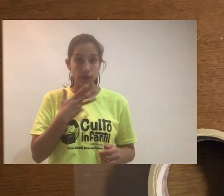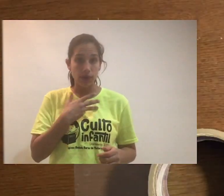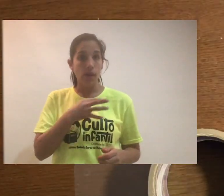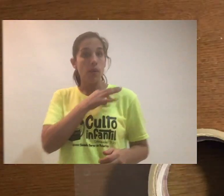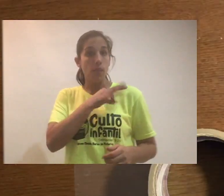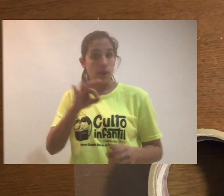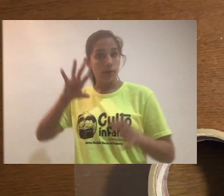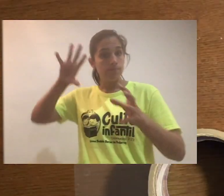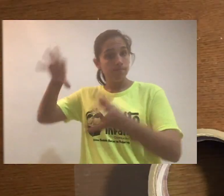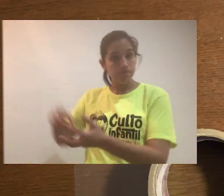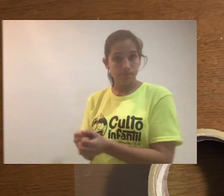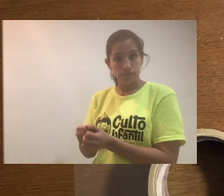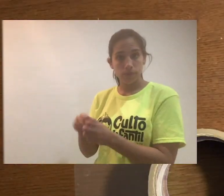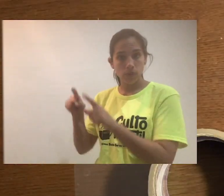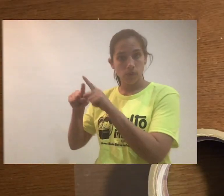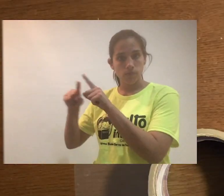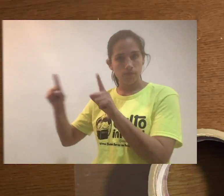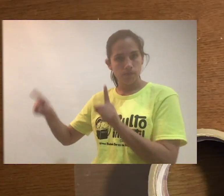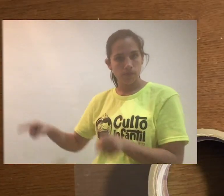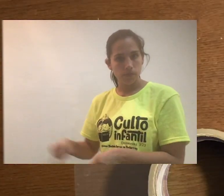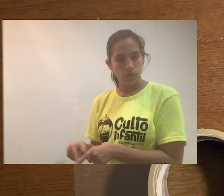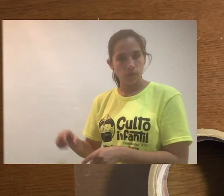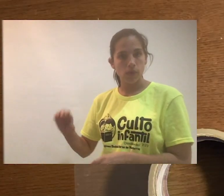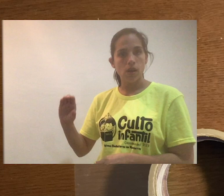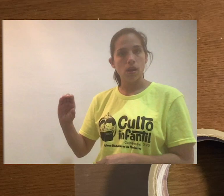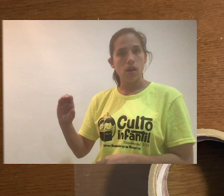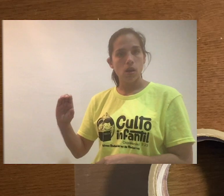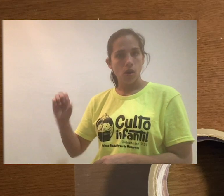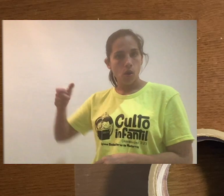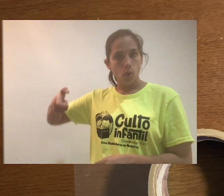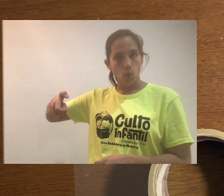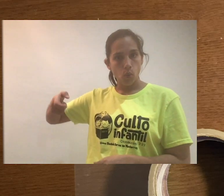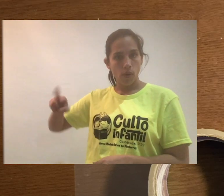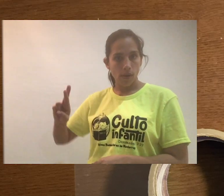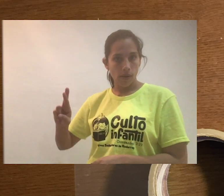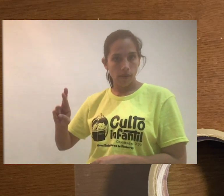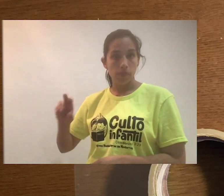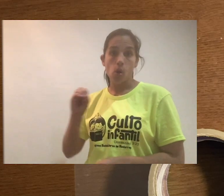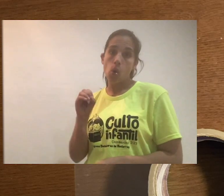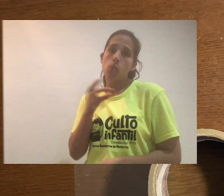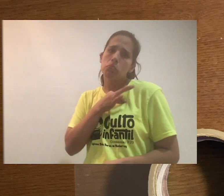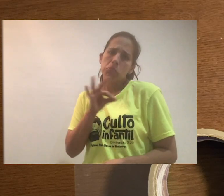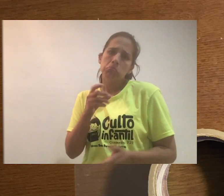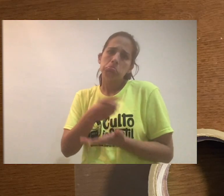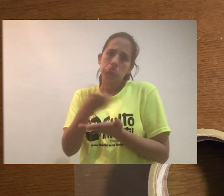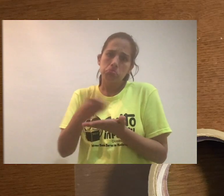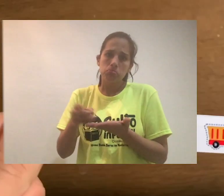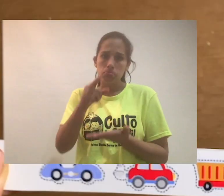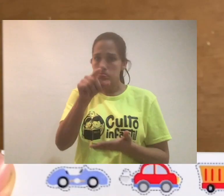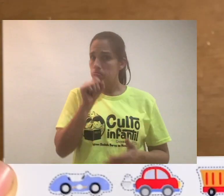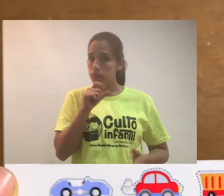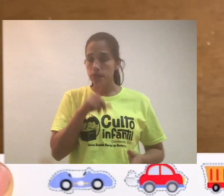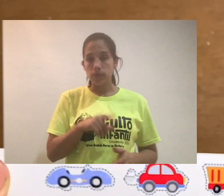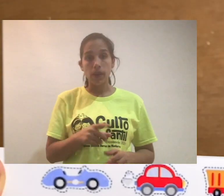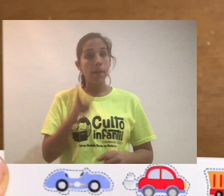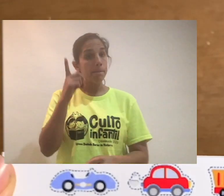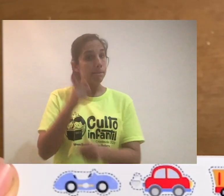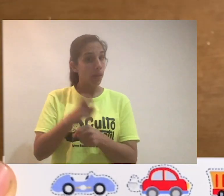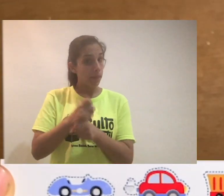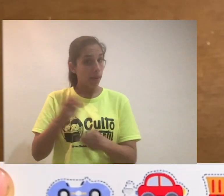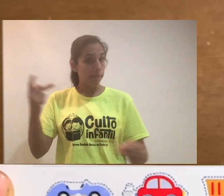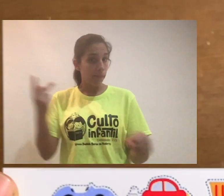Si no la tienes, puedes descargarla del código QR, del link que aparece en la descripción, o puedes dibujarla tú mismo. El primer